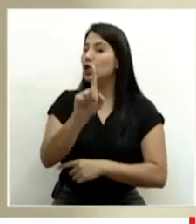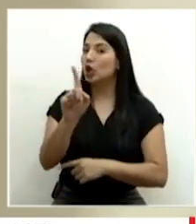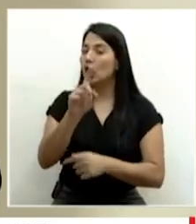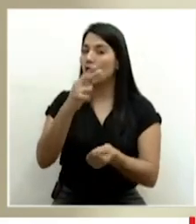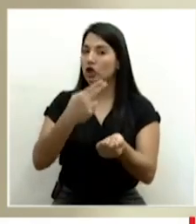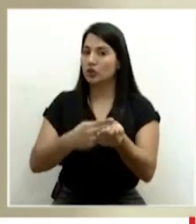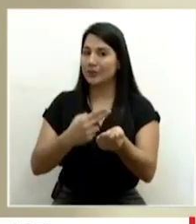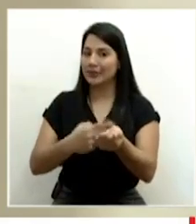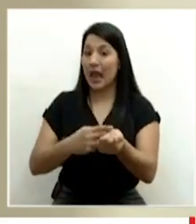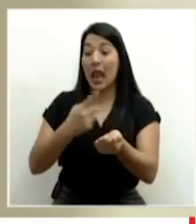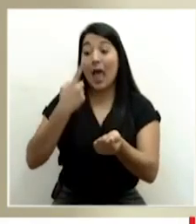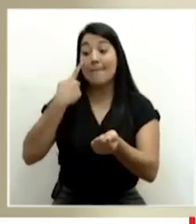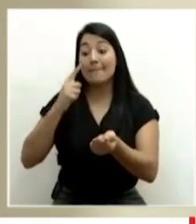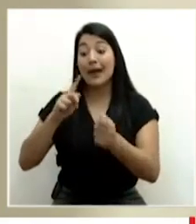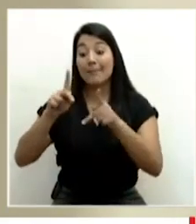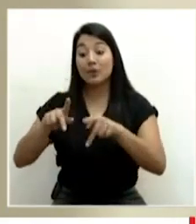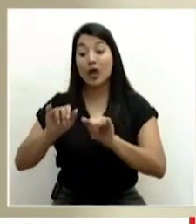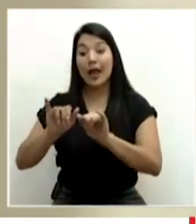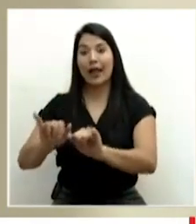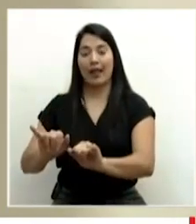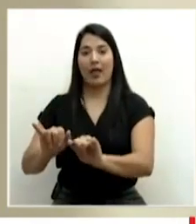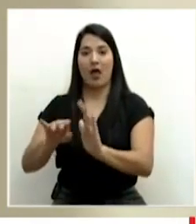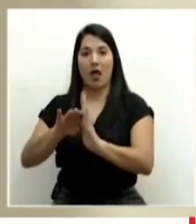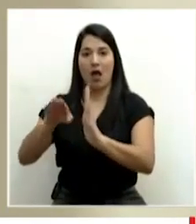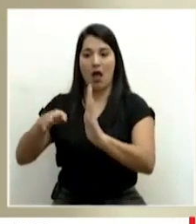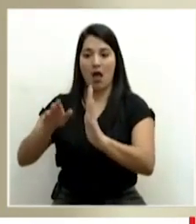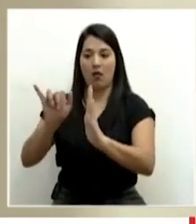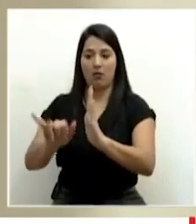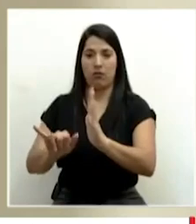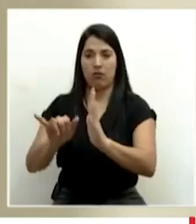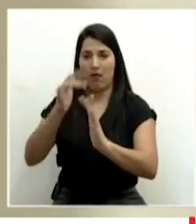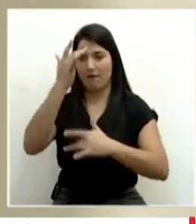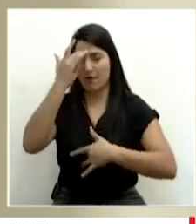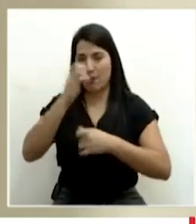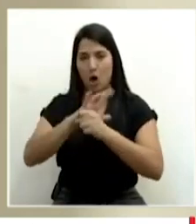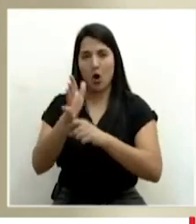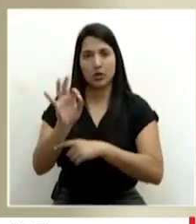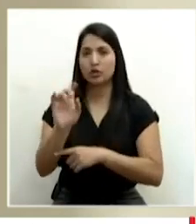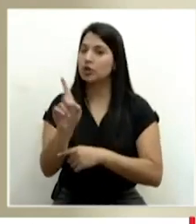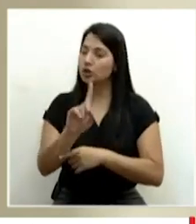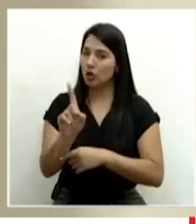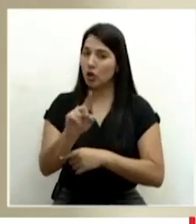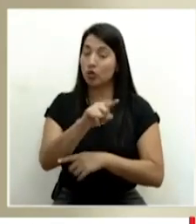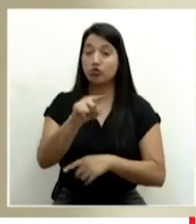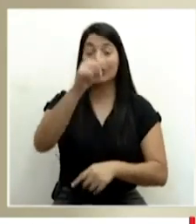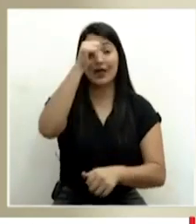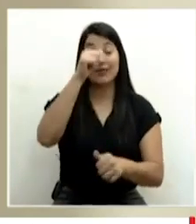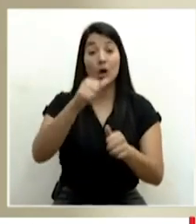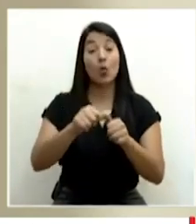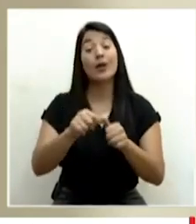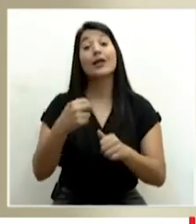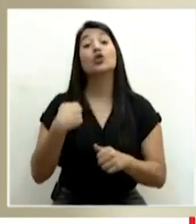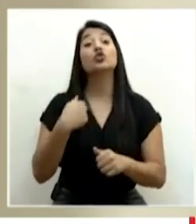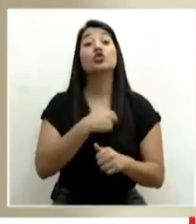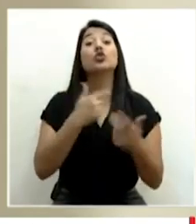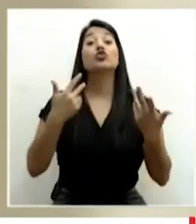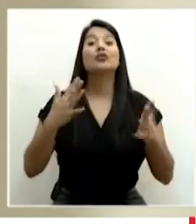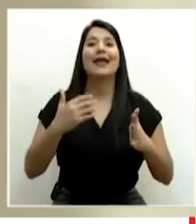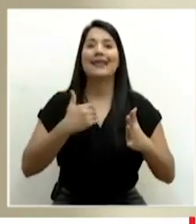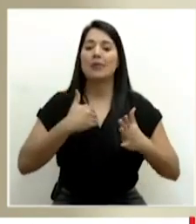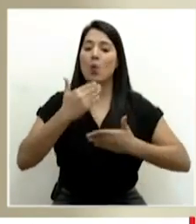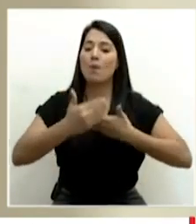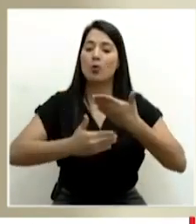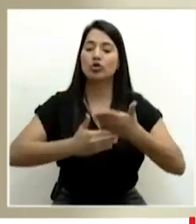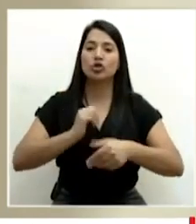hospitalizar, internar pacientes COVID-19. Recordemos que tenemos toda una logística para